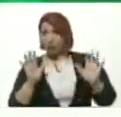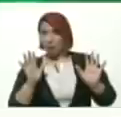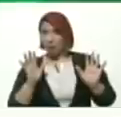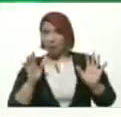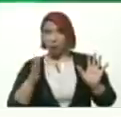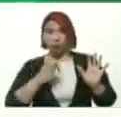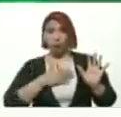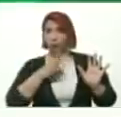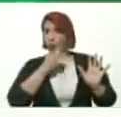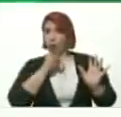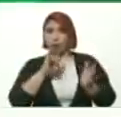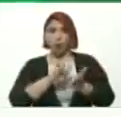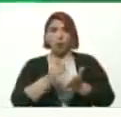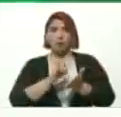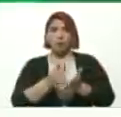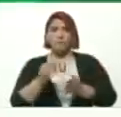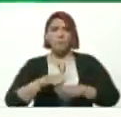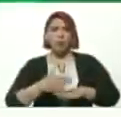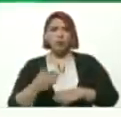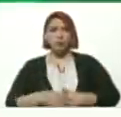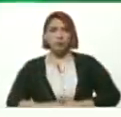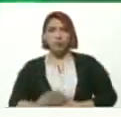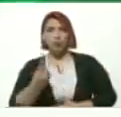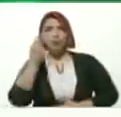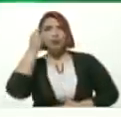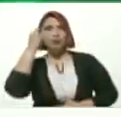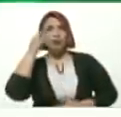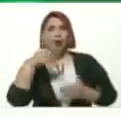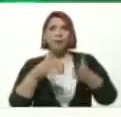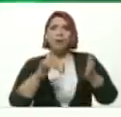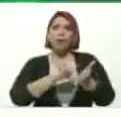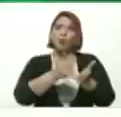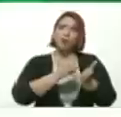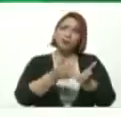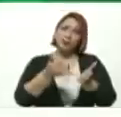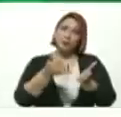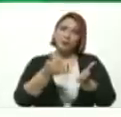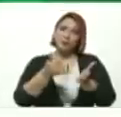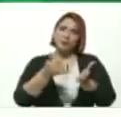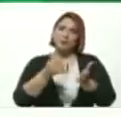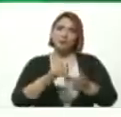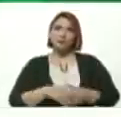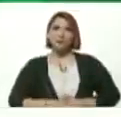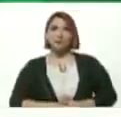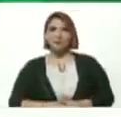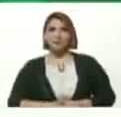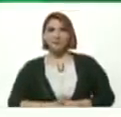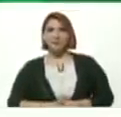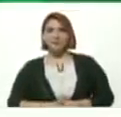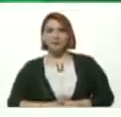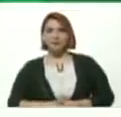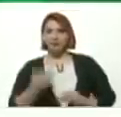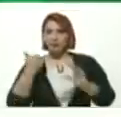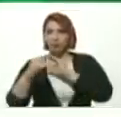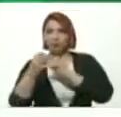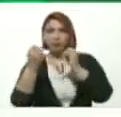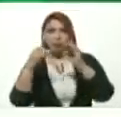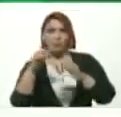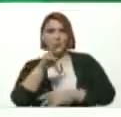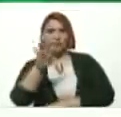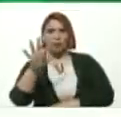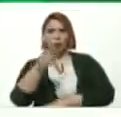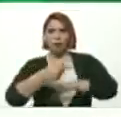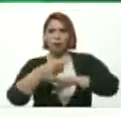no tengo whatsapp Porque Un día Abrí un whatsapp Y di un teléfono Y en 24